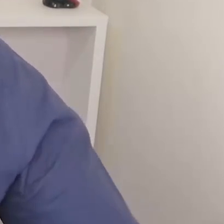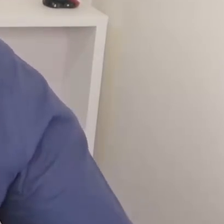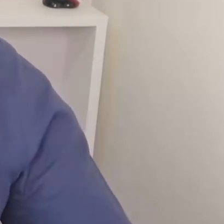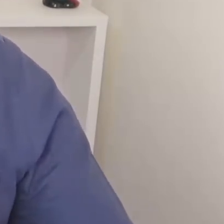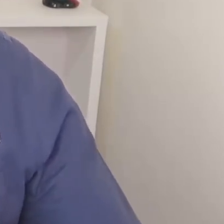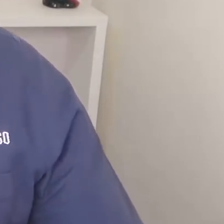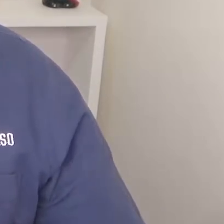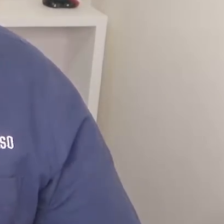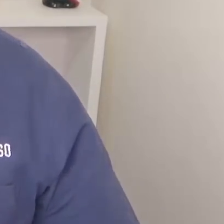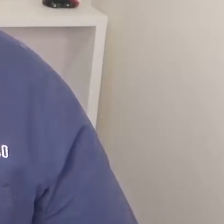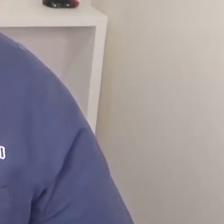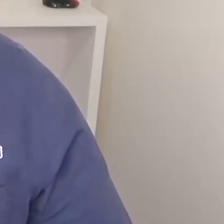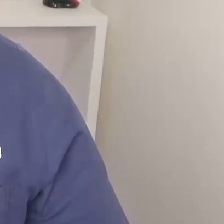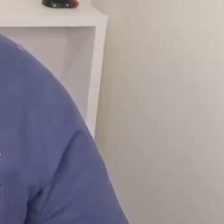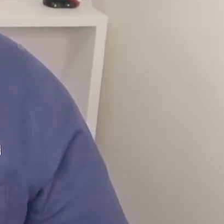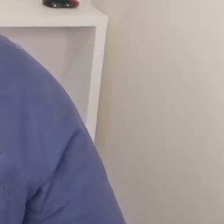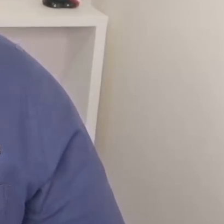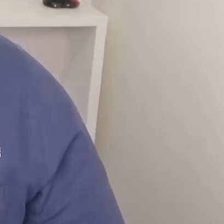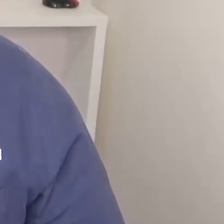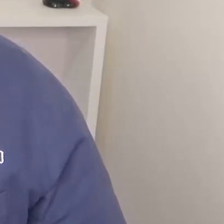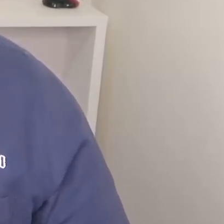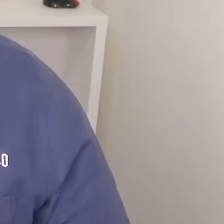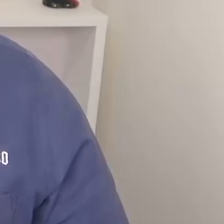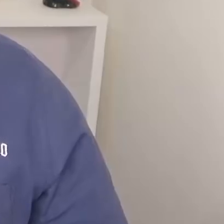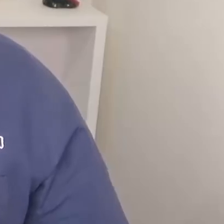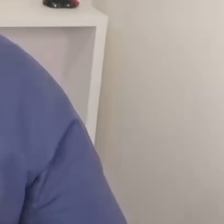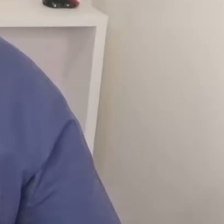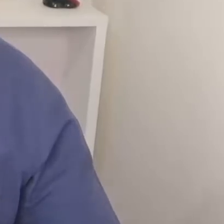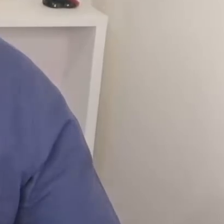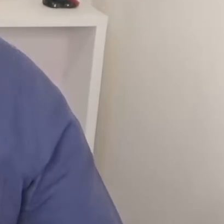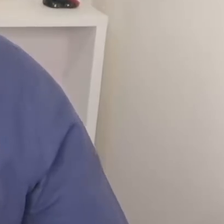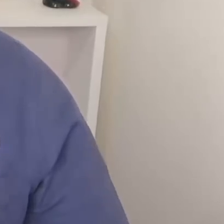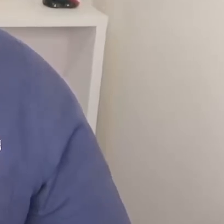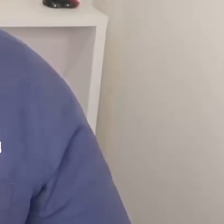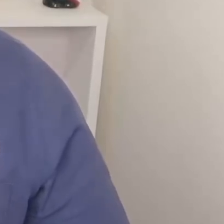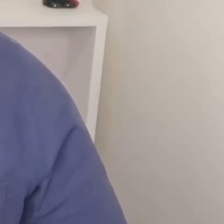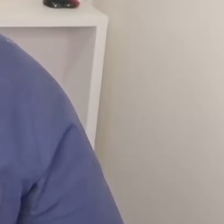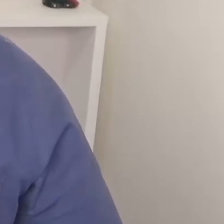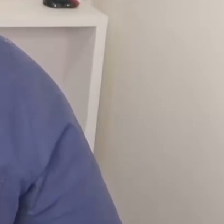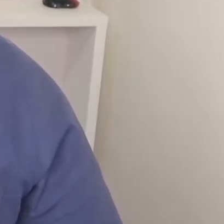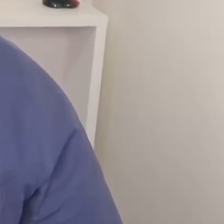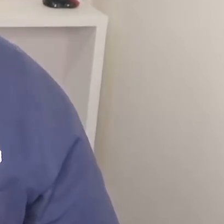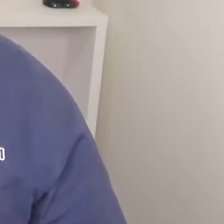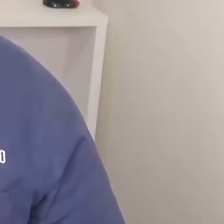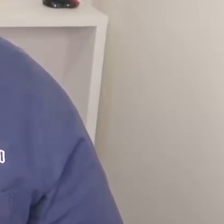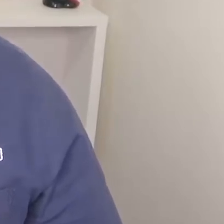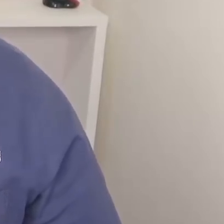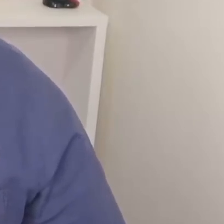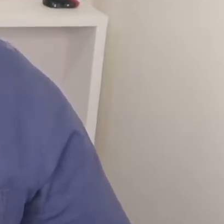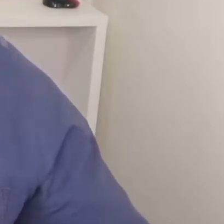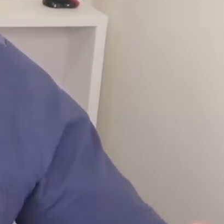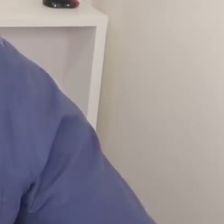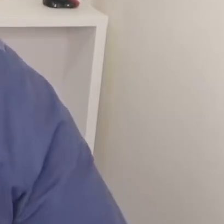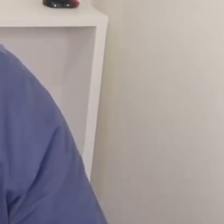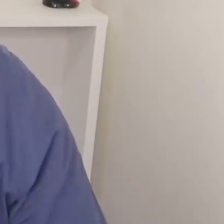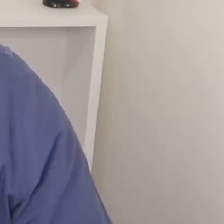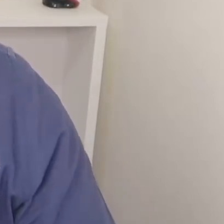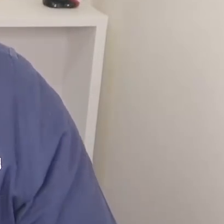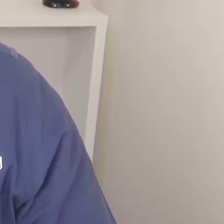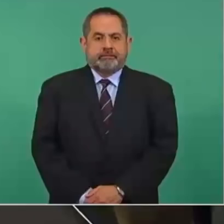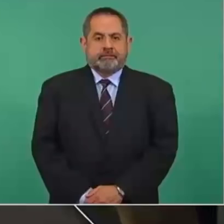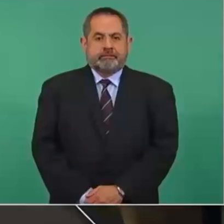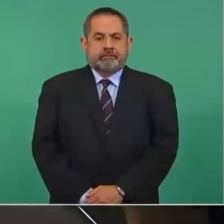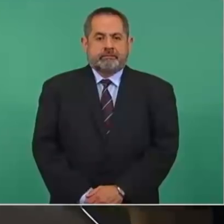gratuito, no te cuesta nada, puedes llevarte premios, ustedes ya saben, y pues bueno, dale manita arriba, comparte y suscríbete.